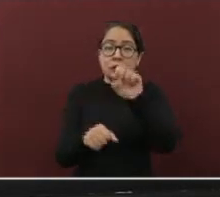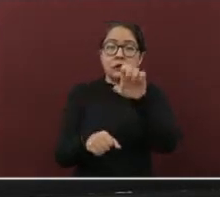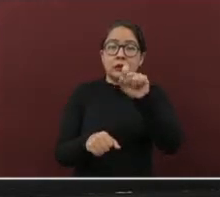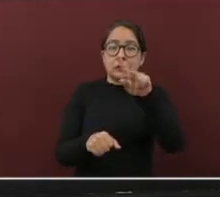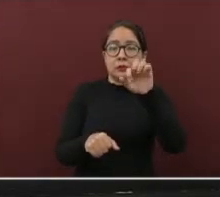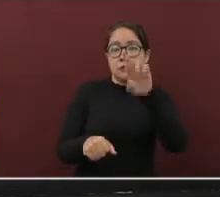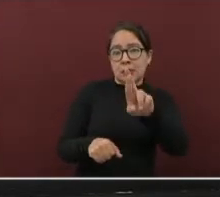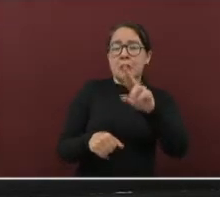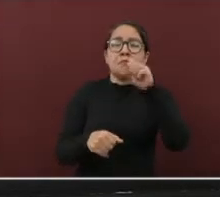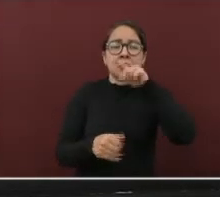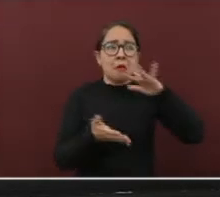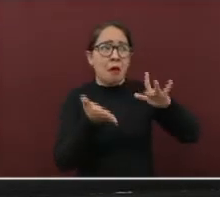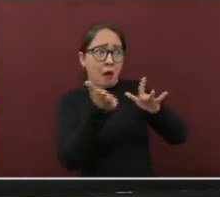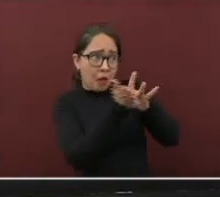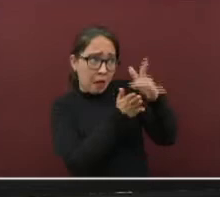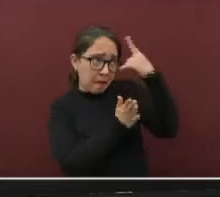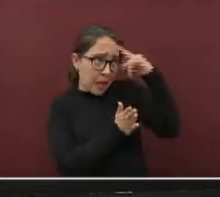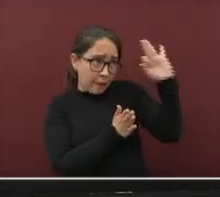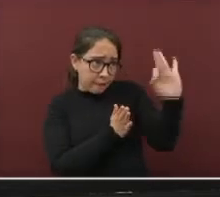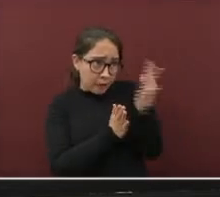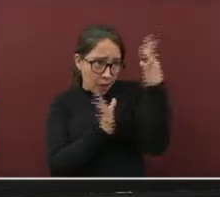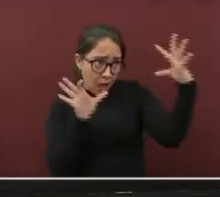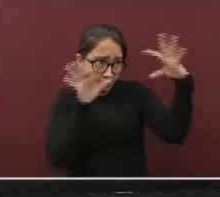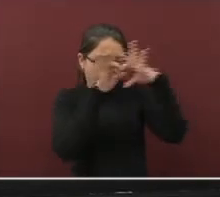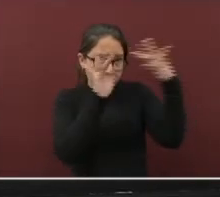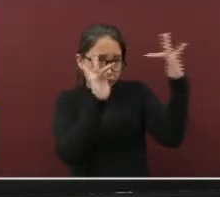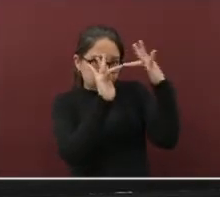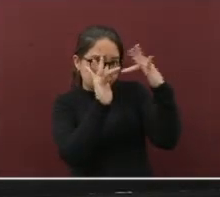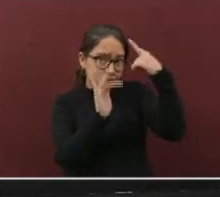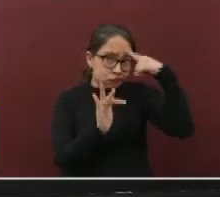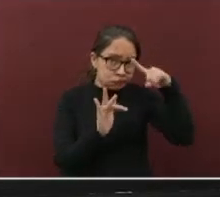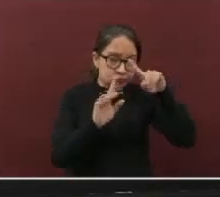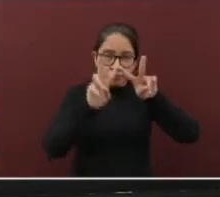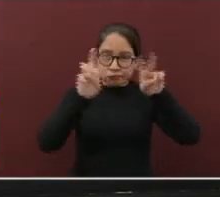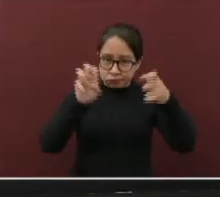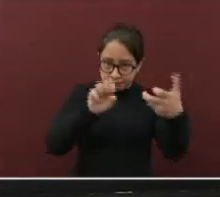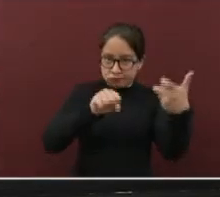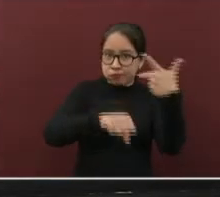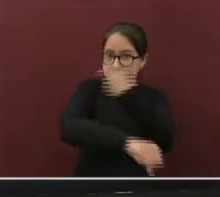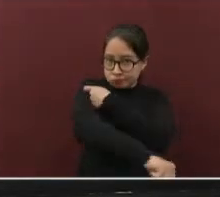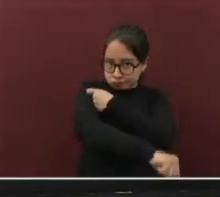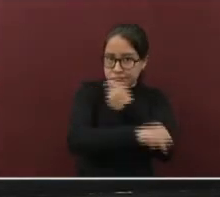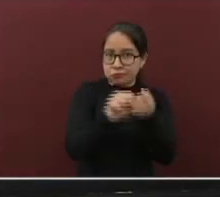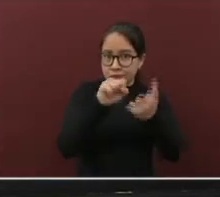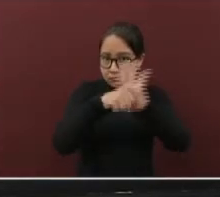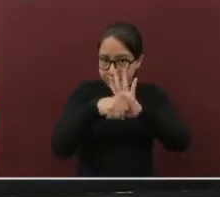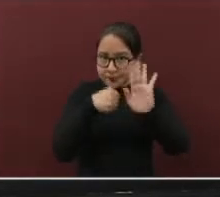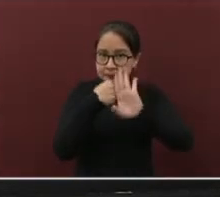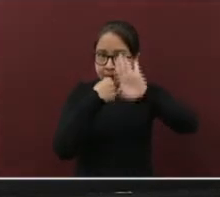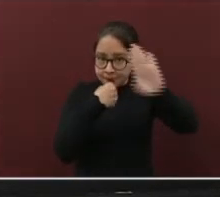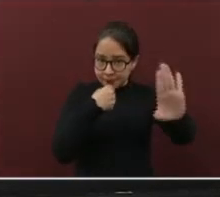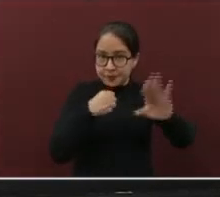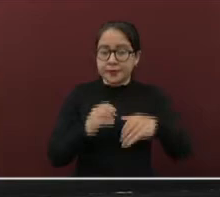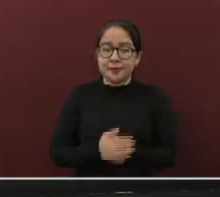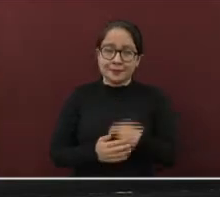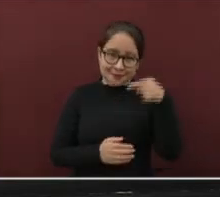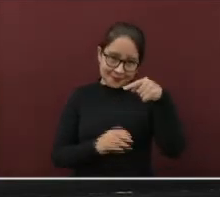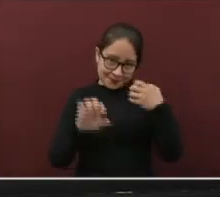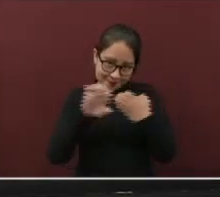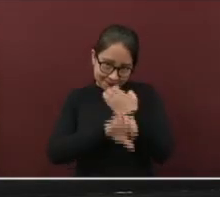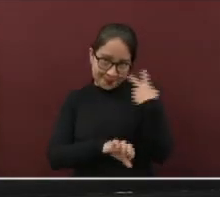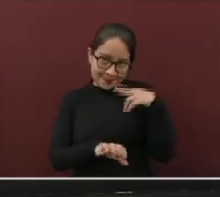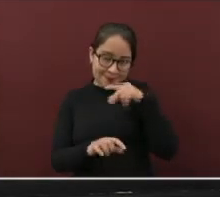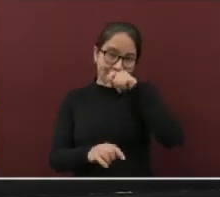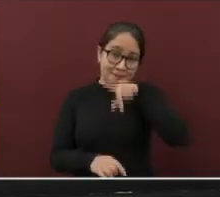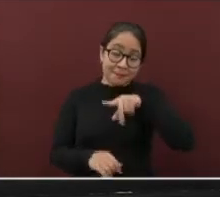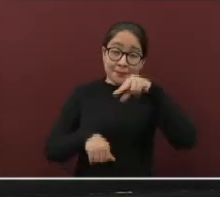www A nivel federal llevan de manera conjunta el operativo de vacunación a nivel estatal, así como